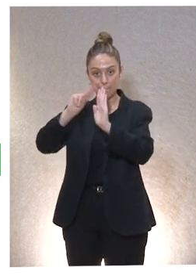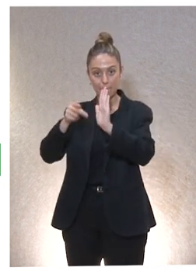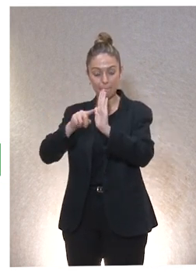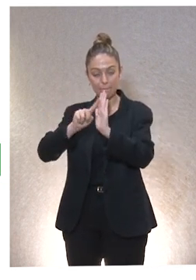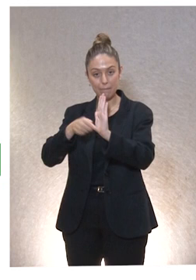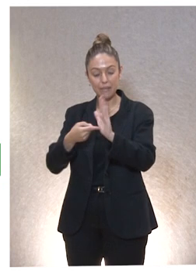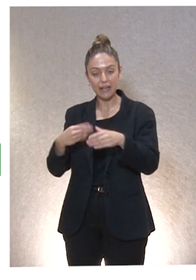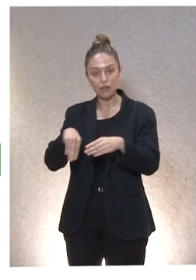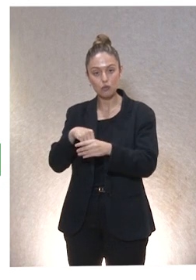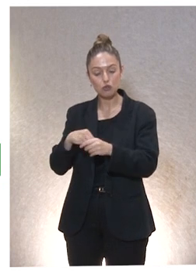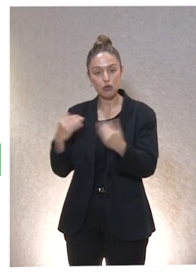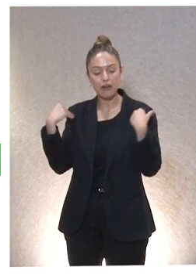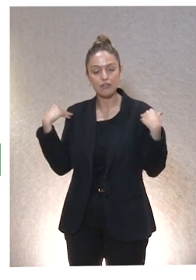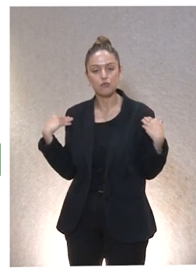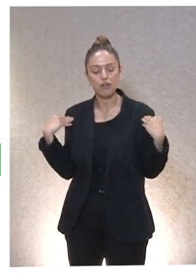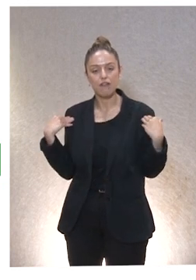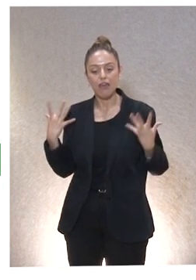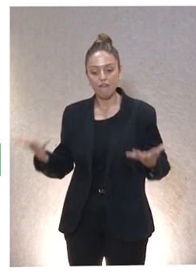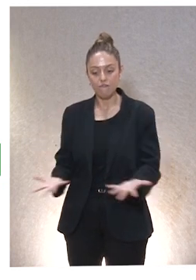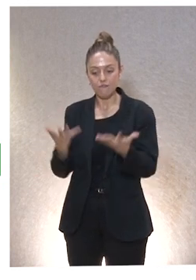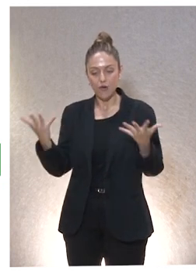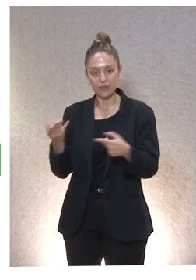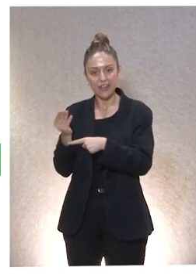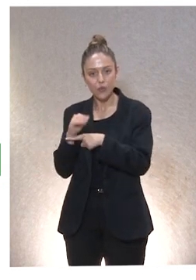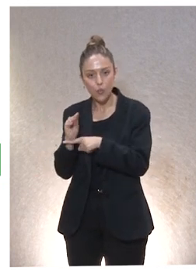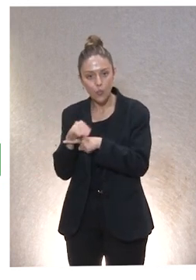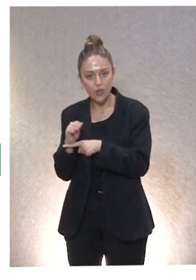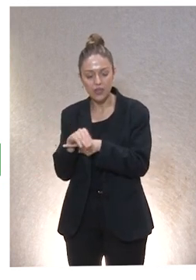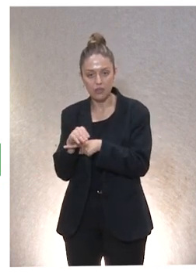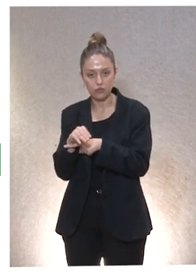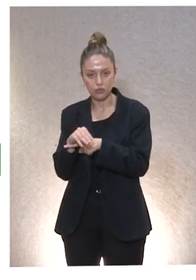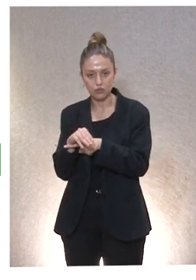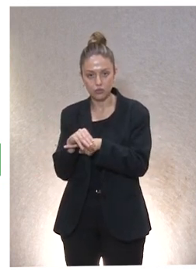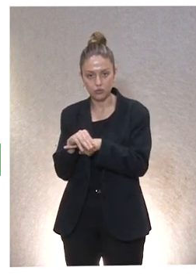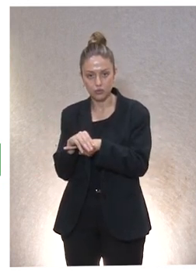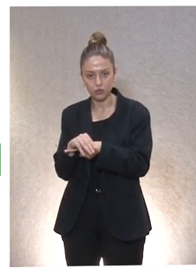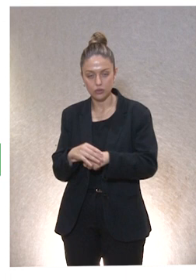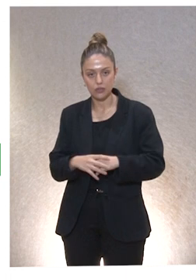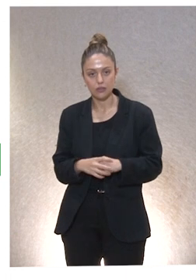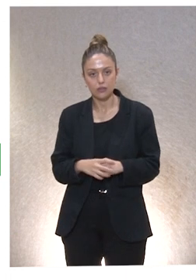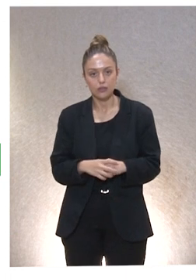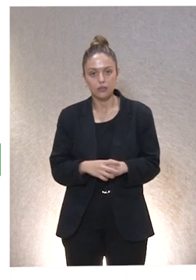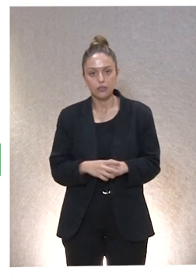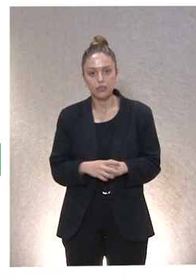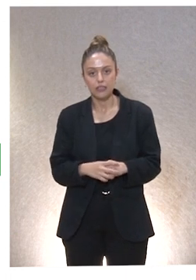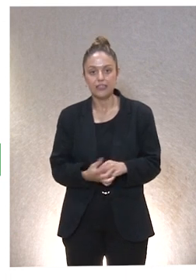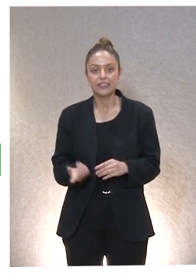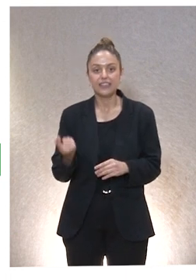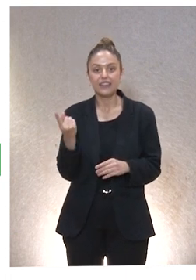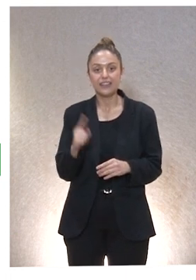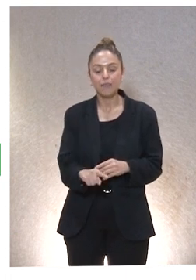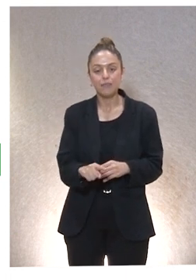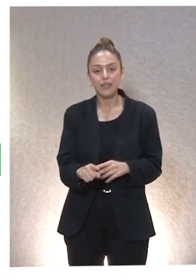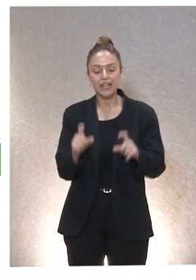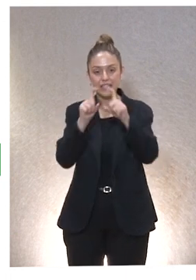en fomentar los cuidados que tiene dentro. Y también las instituciones